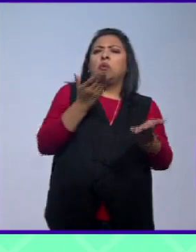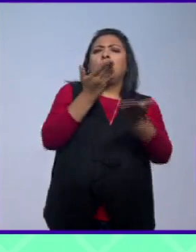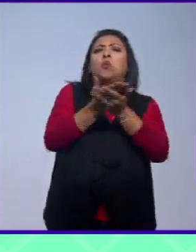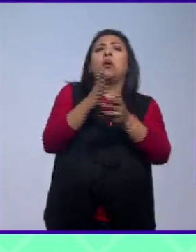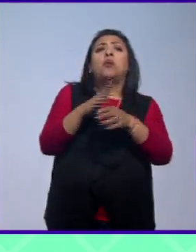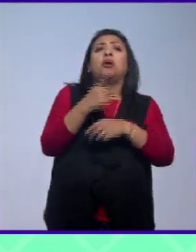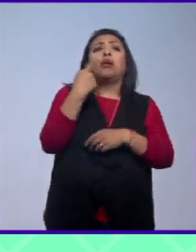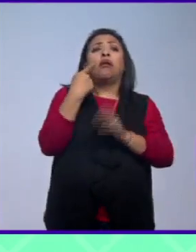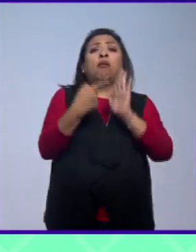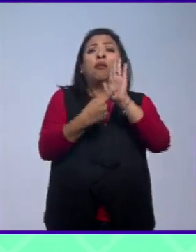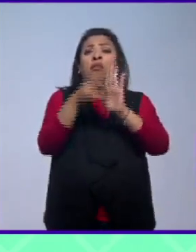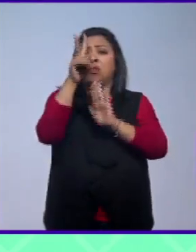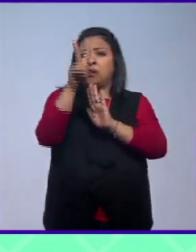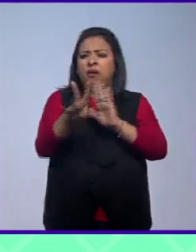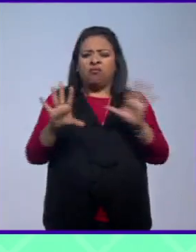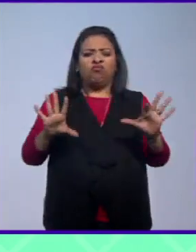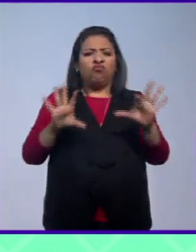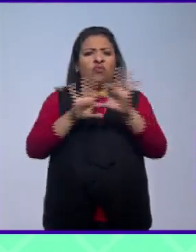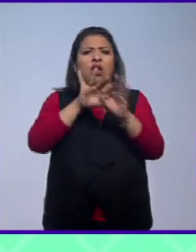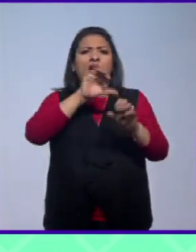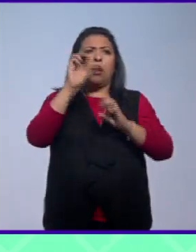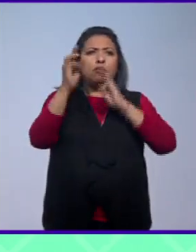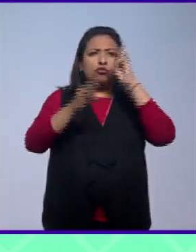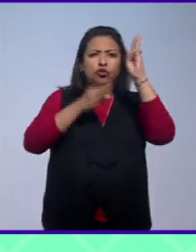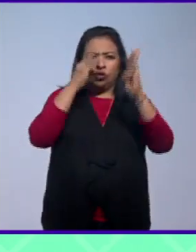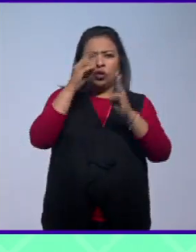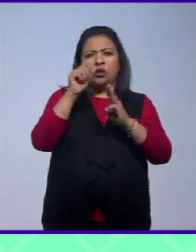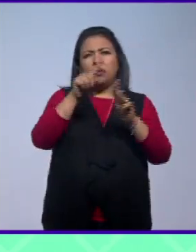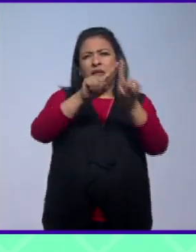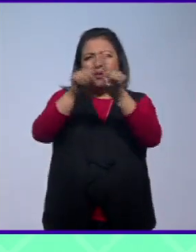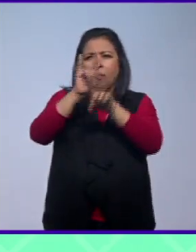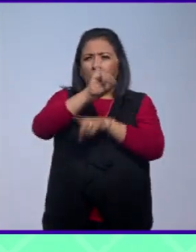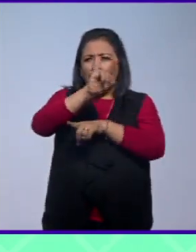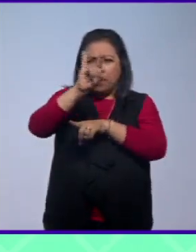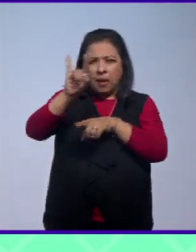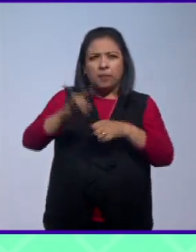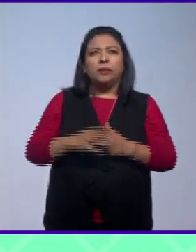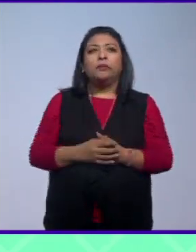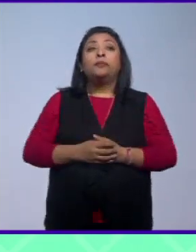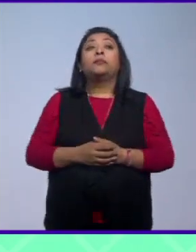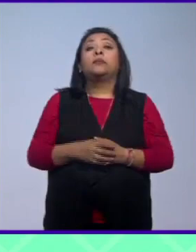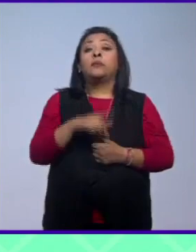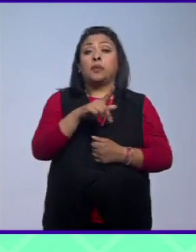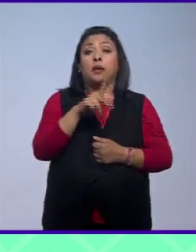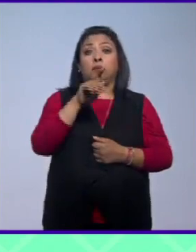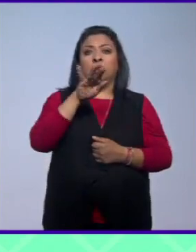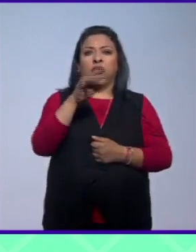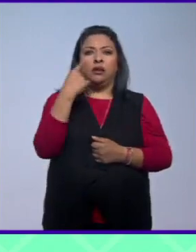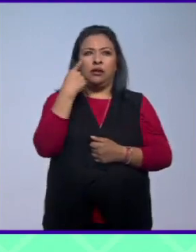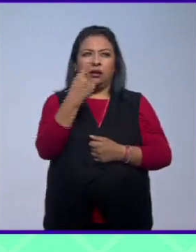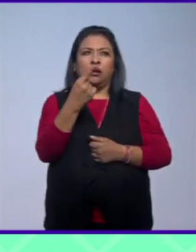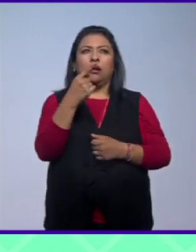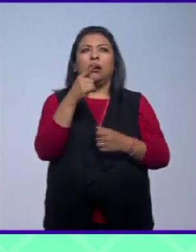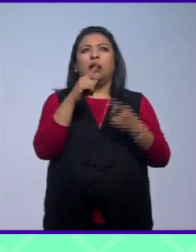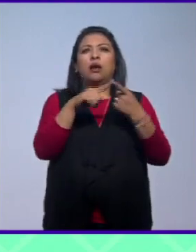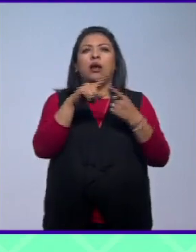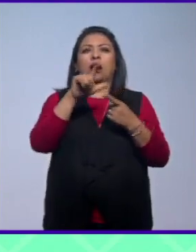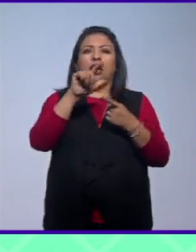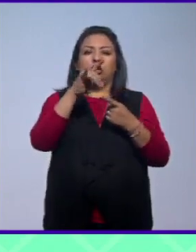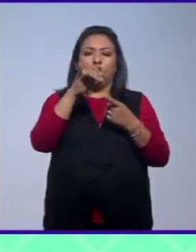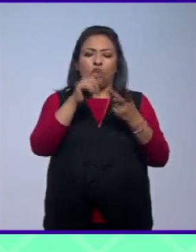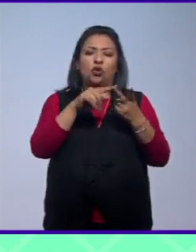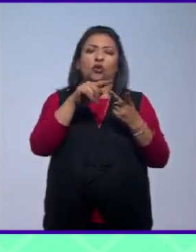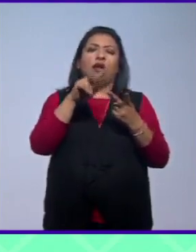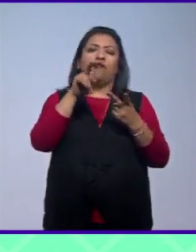porque demostraba un verdadero vínculo con el museo y con las obras que les habían marcado Apechit muestra piezas como La Yoconda